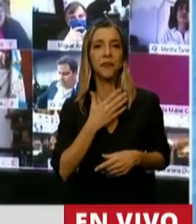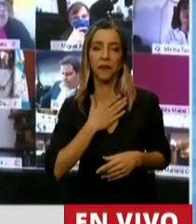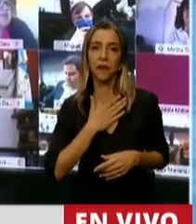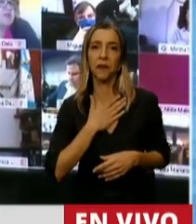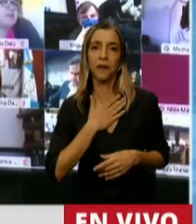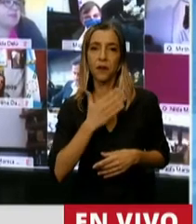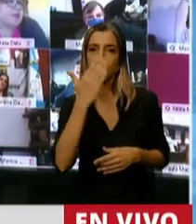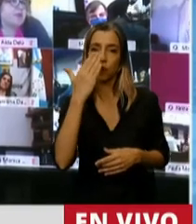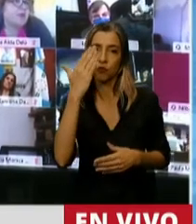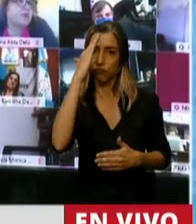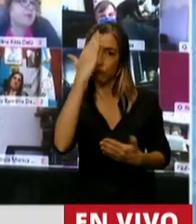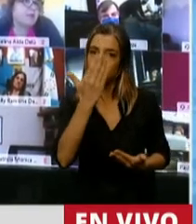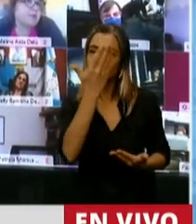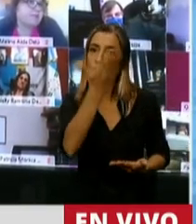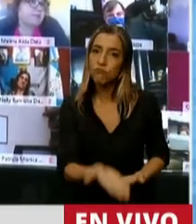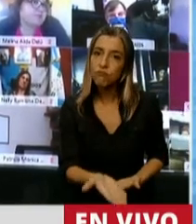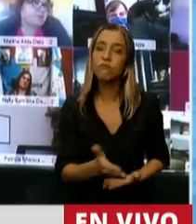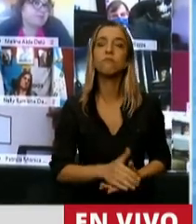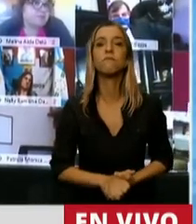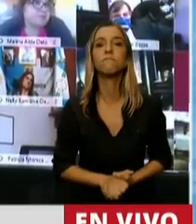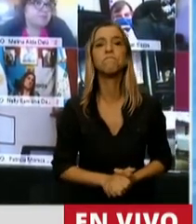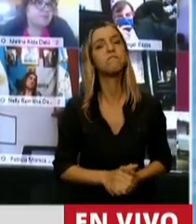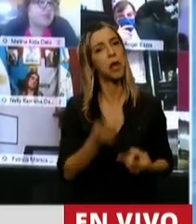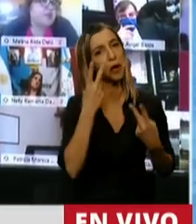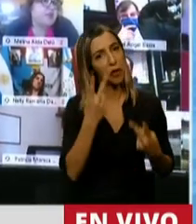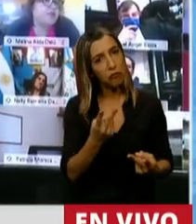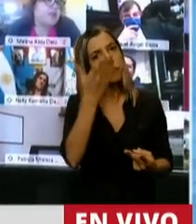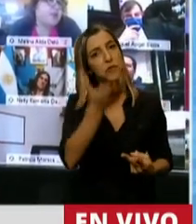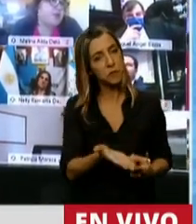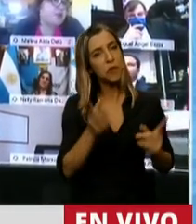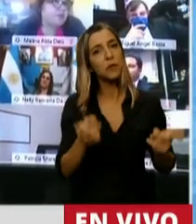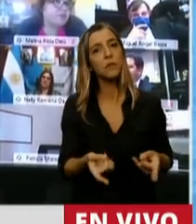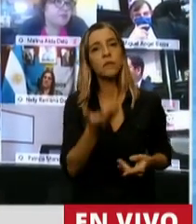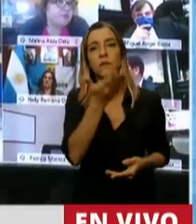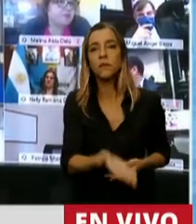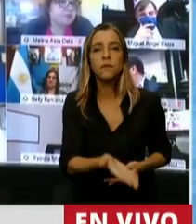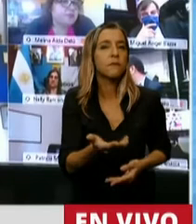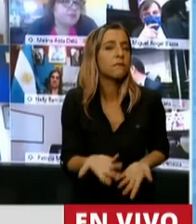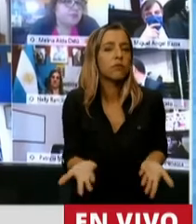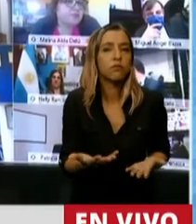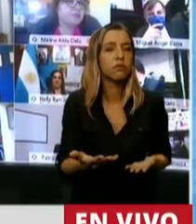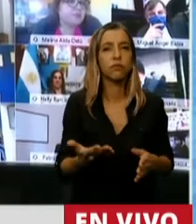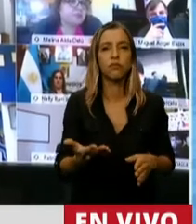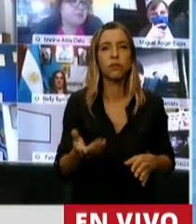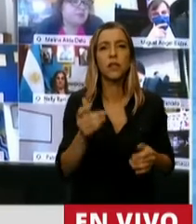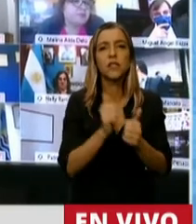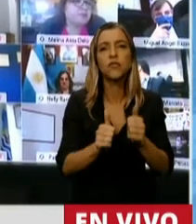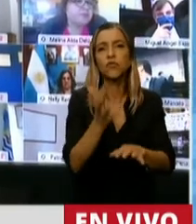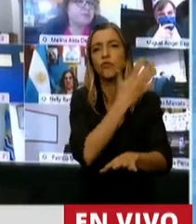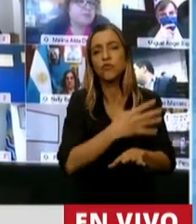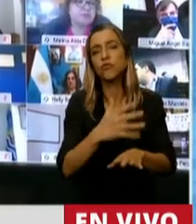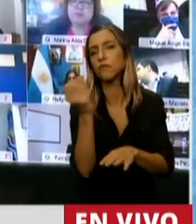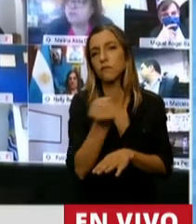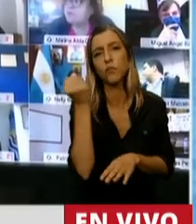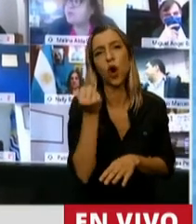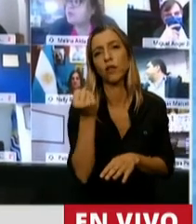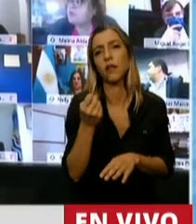con cariño, reconocer a este dirigente que ha sido tan importante para el socialismo en